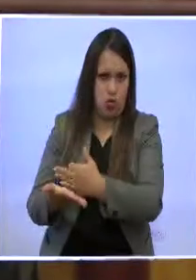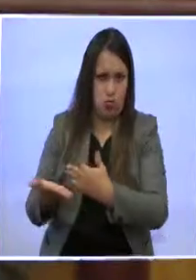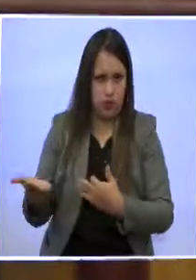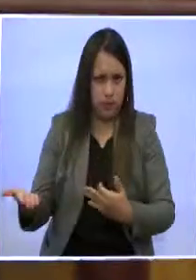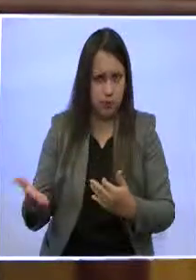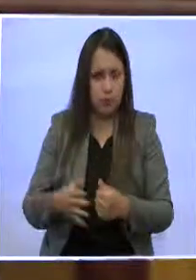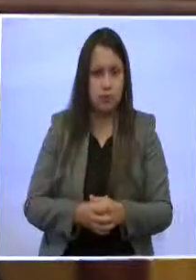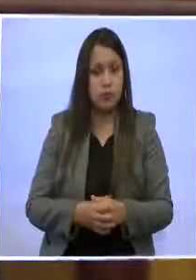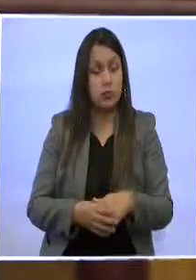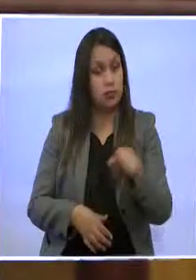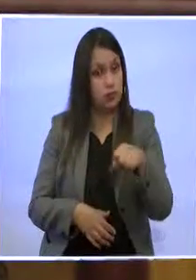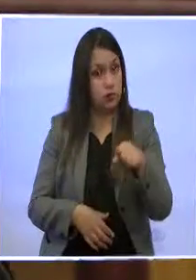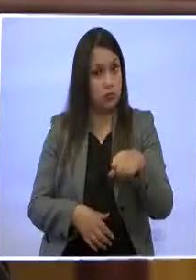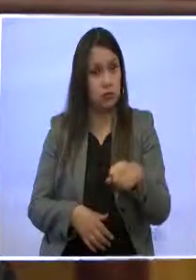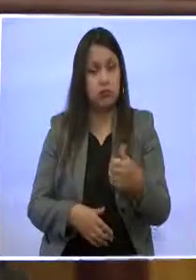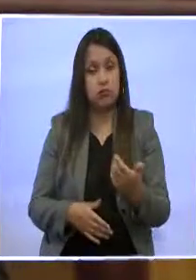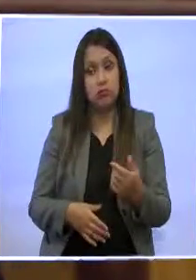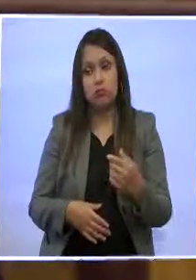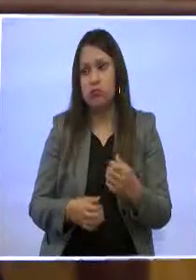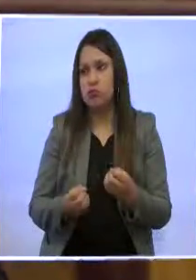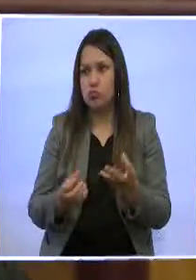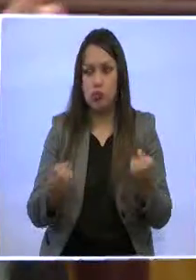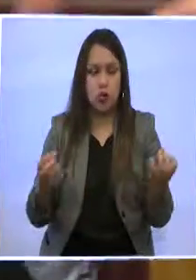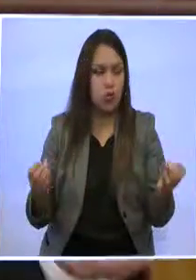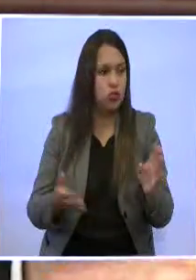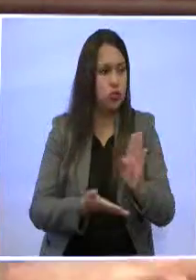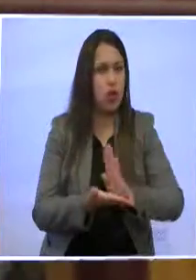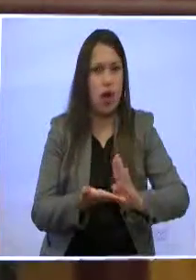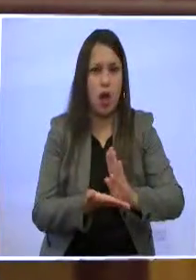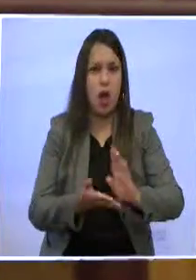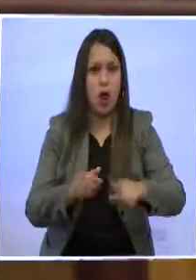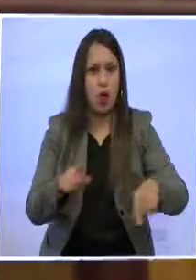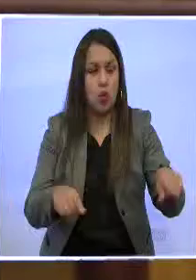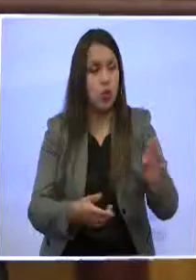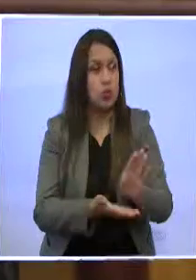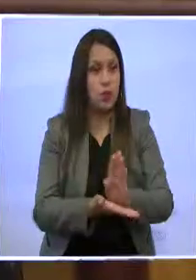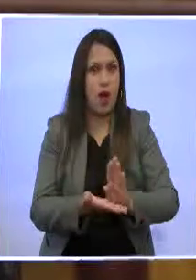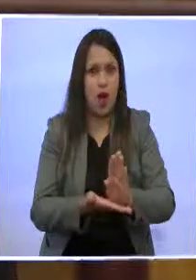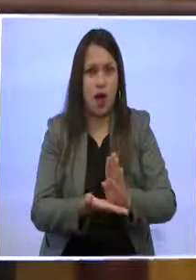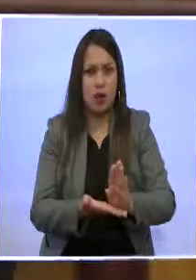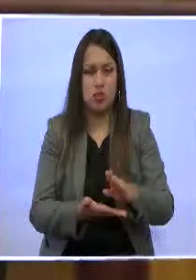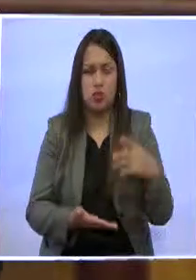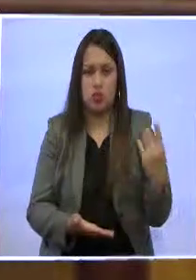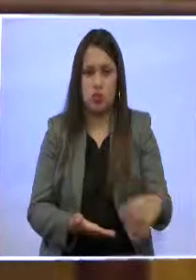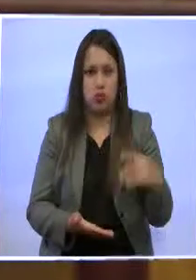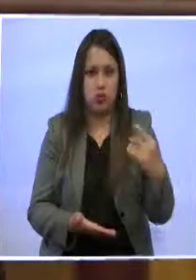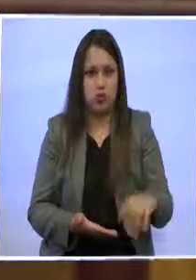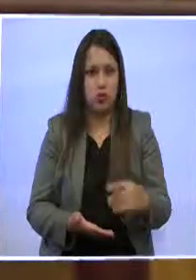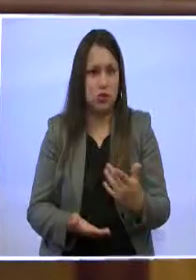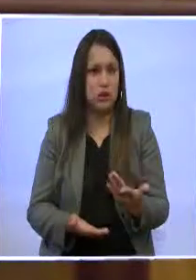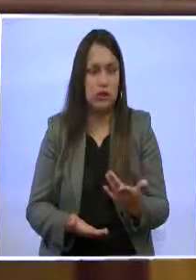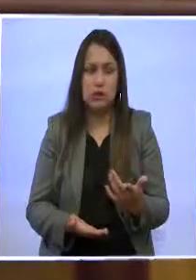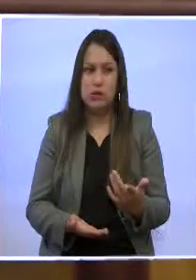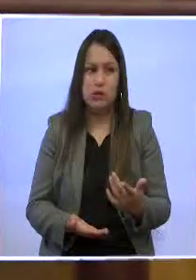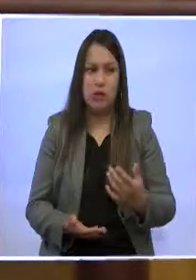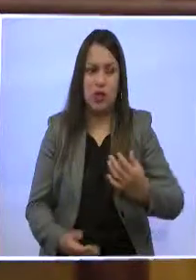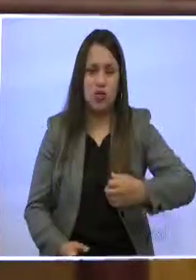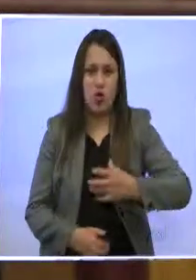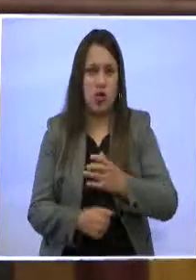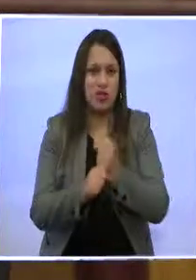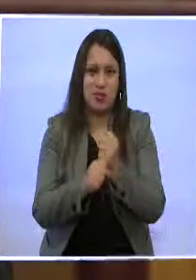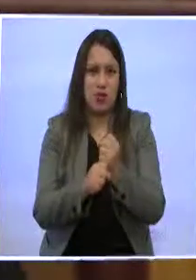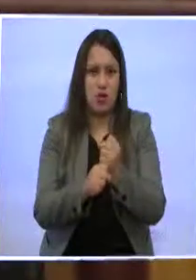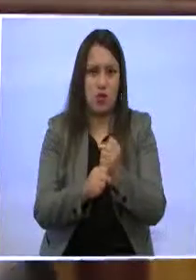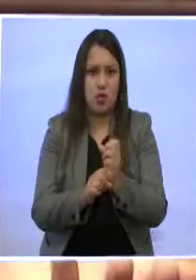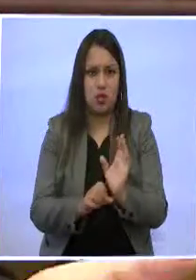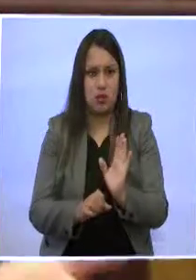causas para la ilegalidad de esos barrios son múltiples, y se han atendido muchas, pero todavía quedan subyacentes algunos temas pendientes.